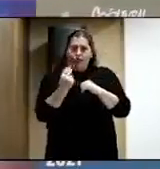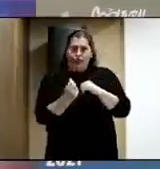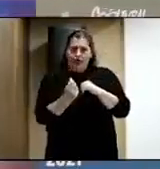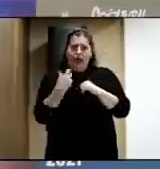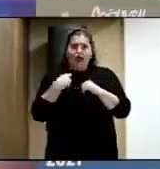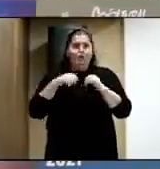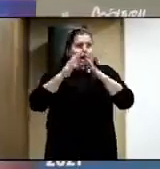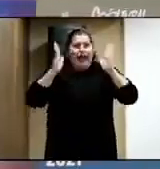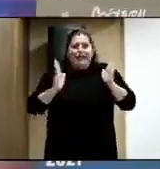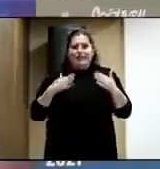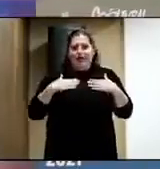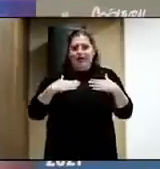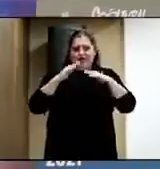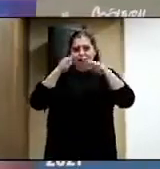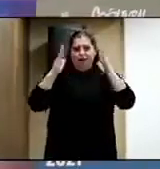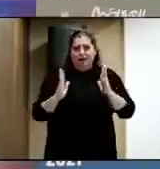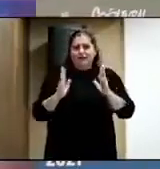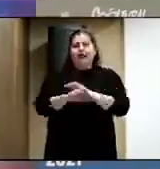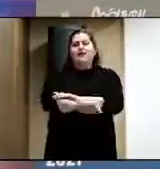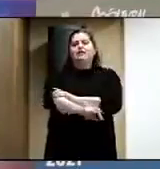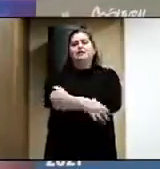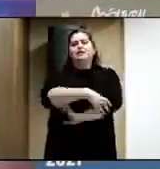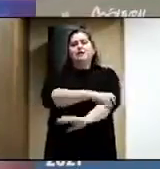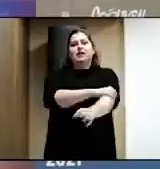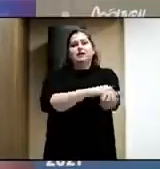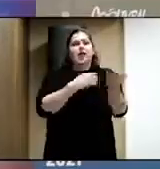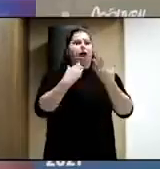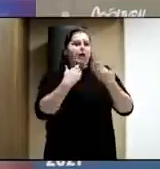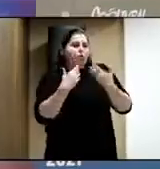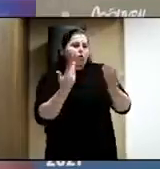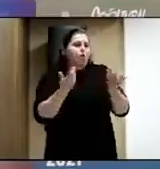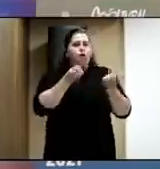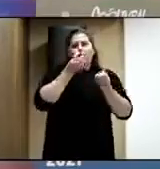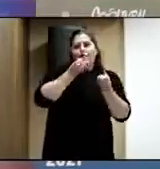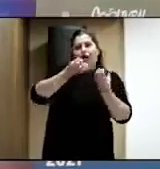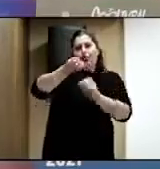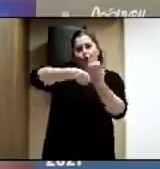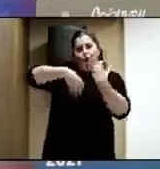casa, así que estaremos por aquí hablando, comentando y demás.